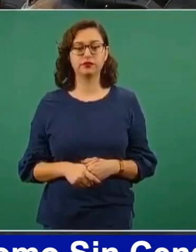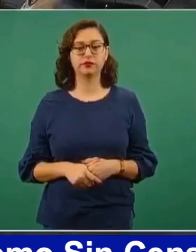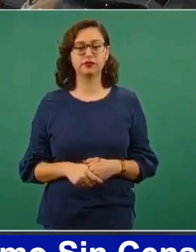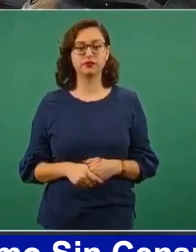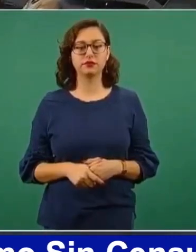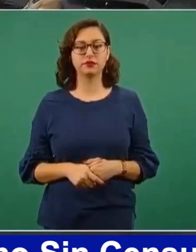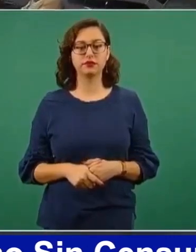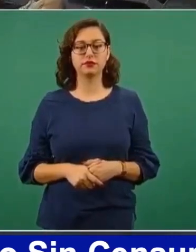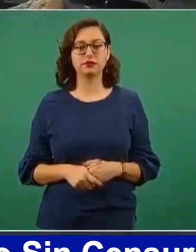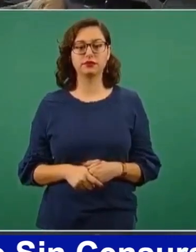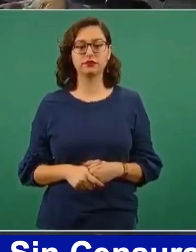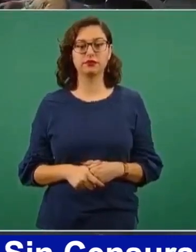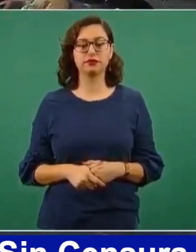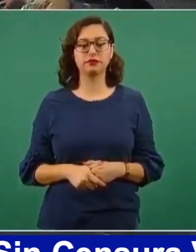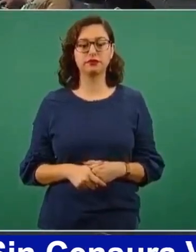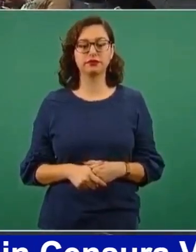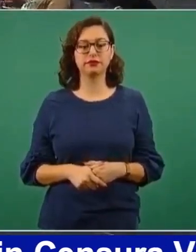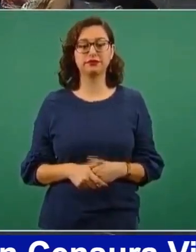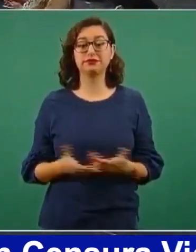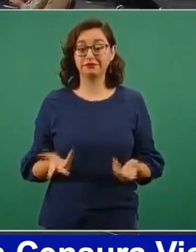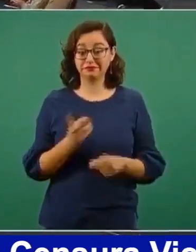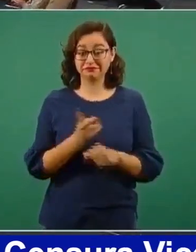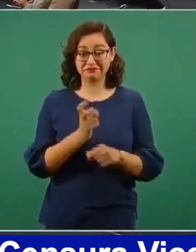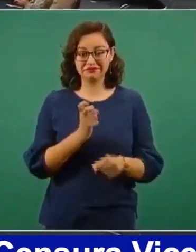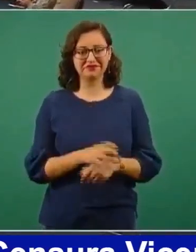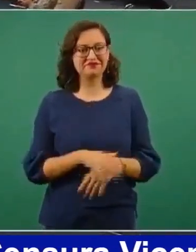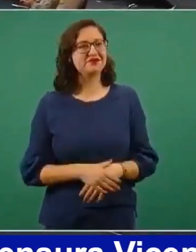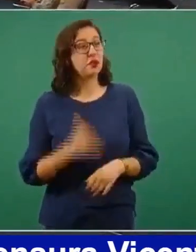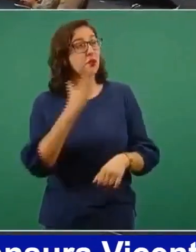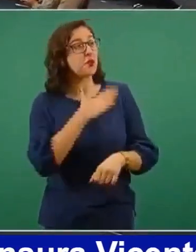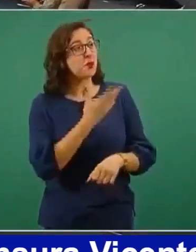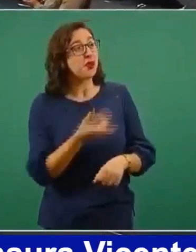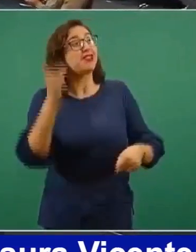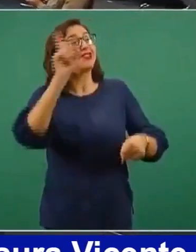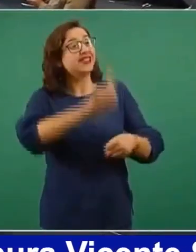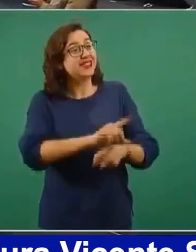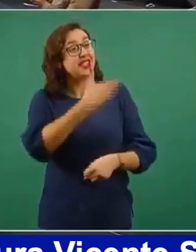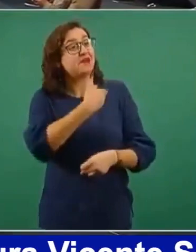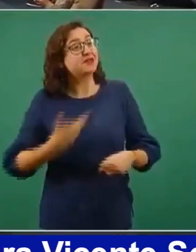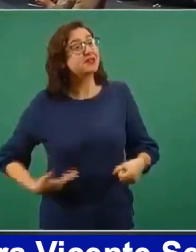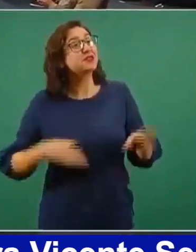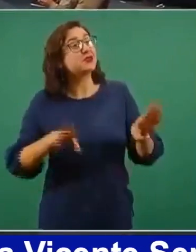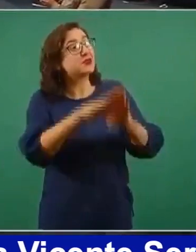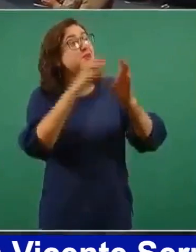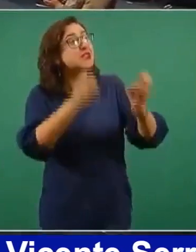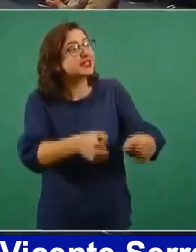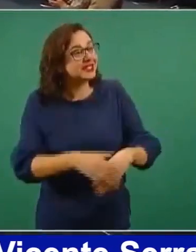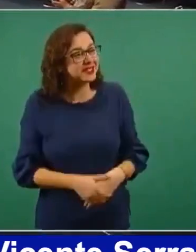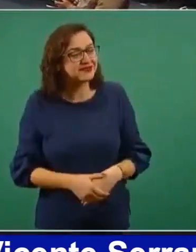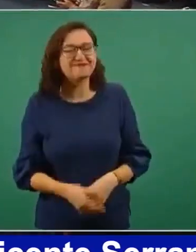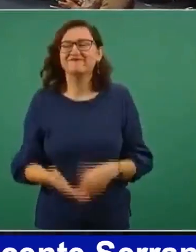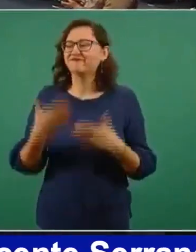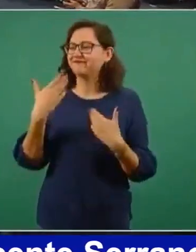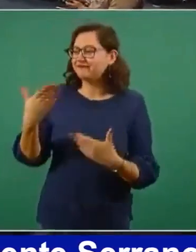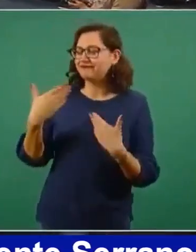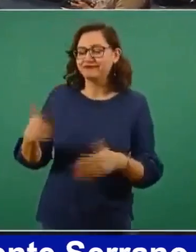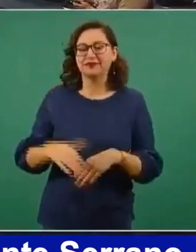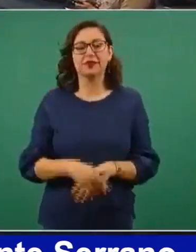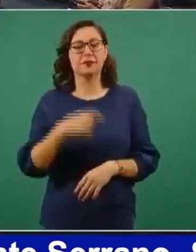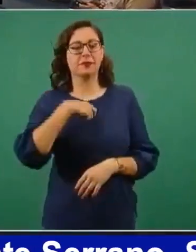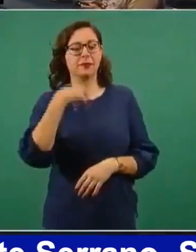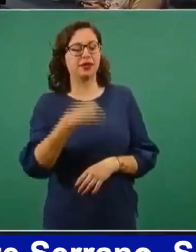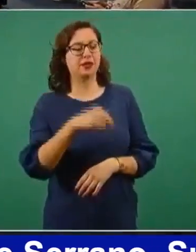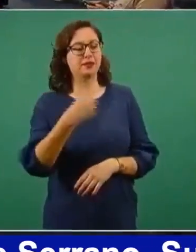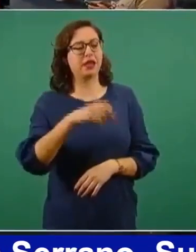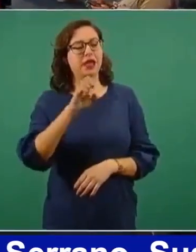Vamos, tenemos un invitado. Buenos días, señor presidente. ¿Cómo estás? Bien, bien. Bien. Yo soy Enrique Ibrano